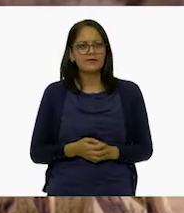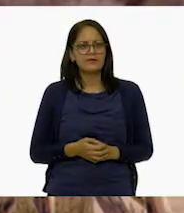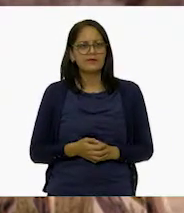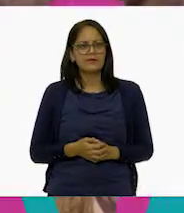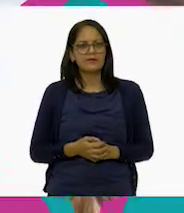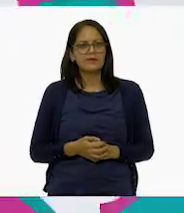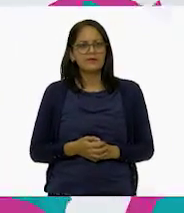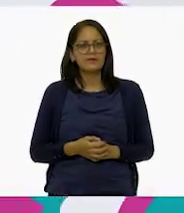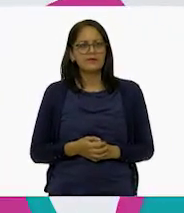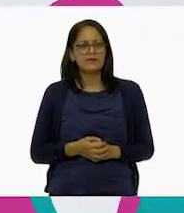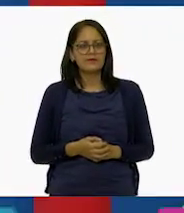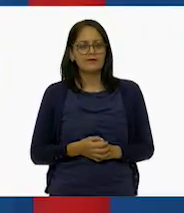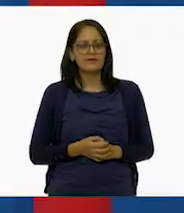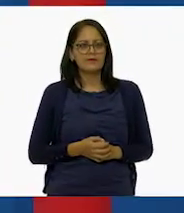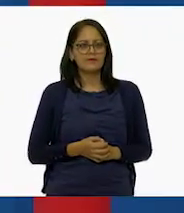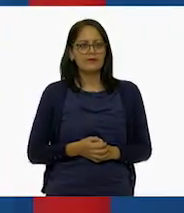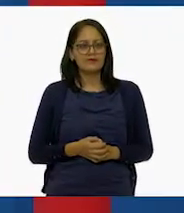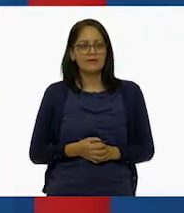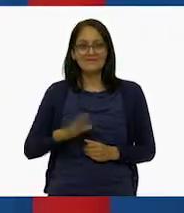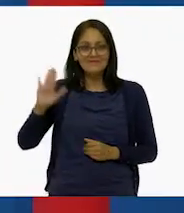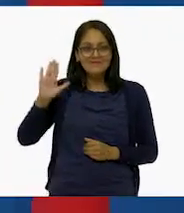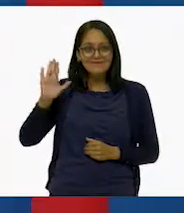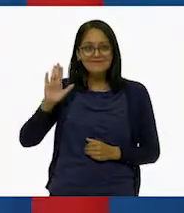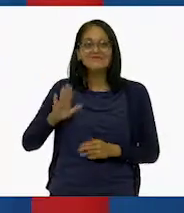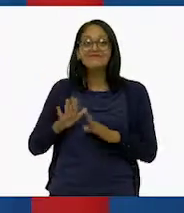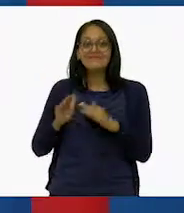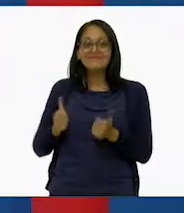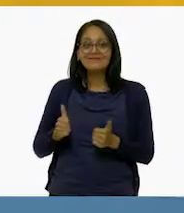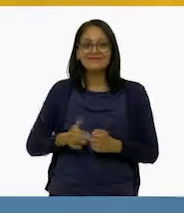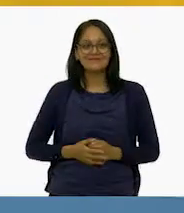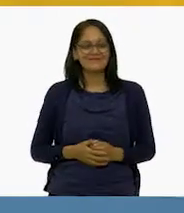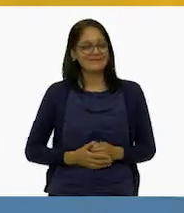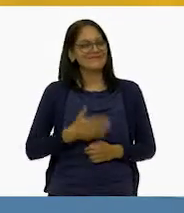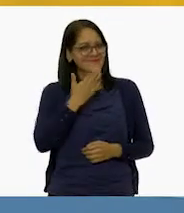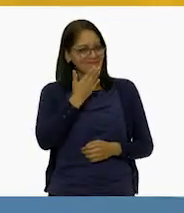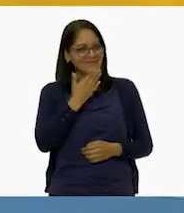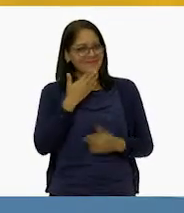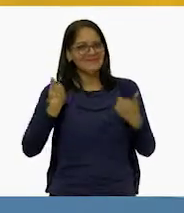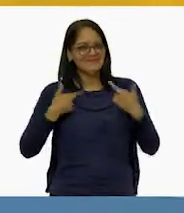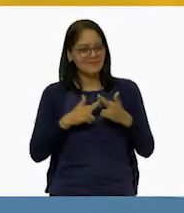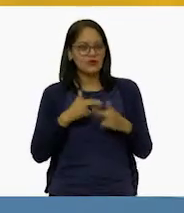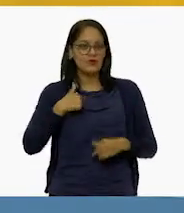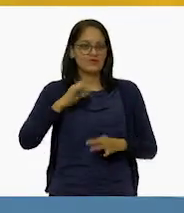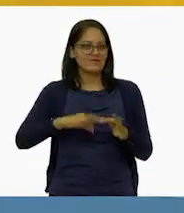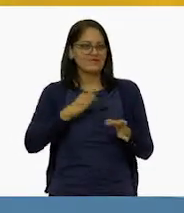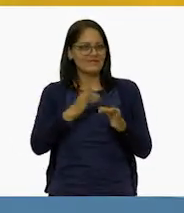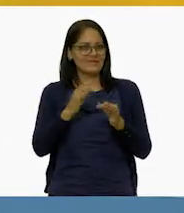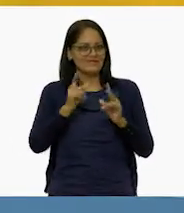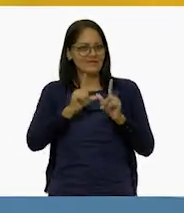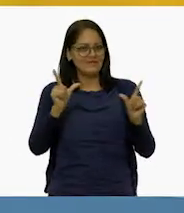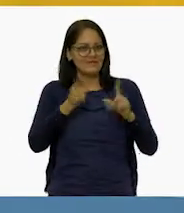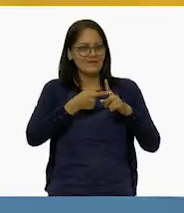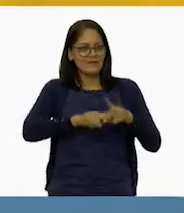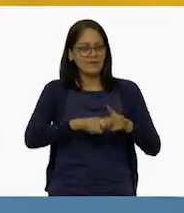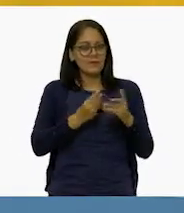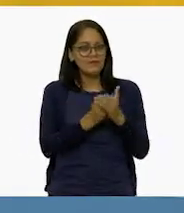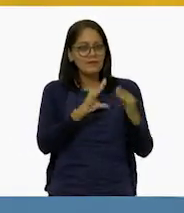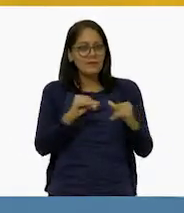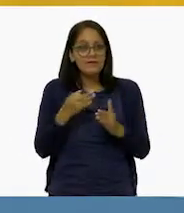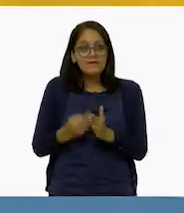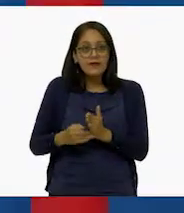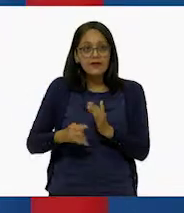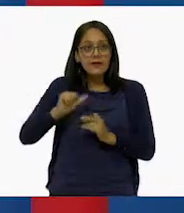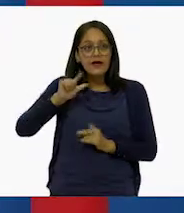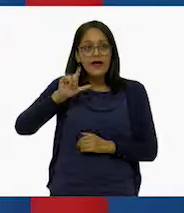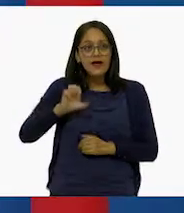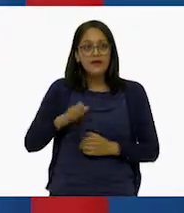¡Ah! ¡Ah! Larissa, ¿cómo estás? Muy bien, maestra. Ya más lista para nuestra clase. Solo nos falta Ale.